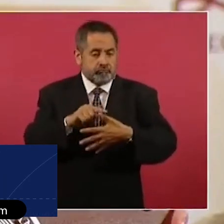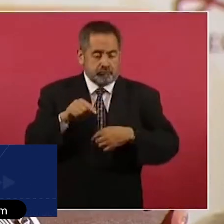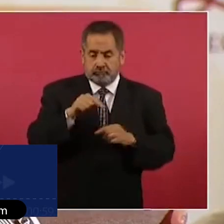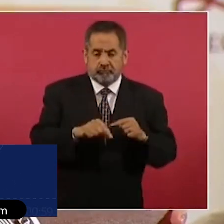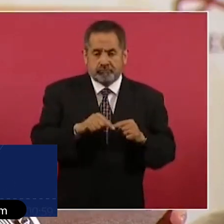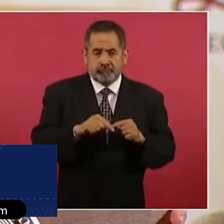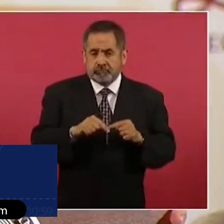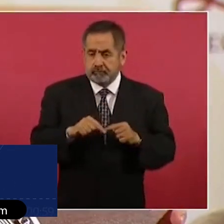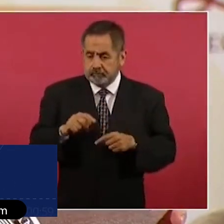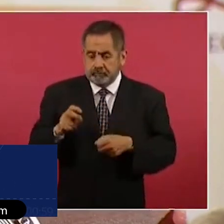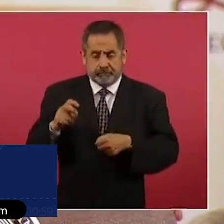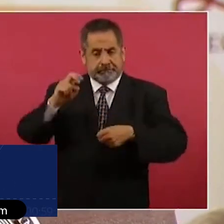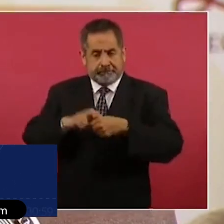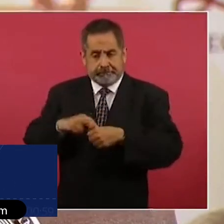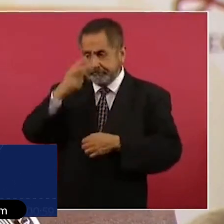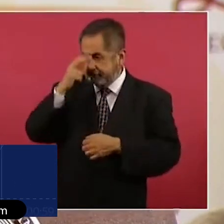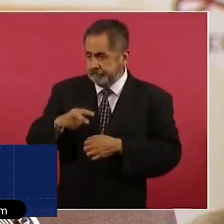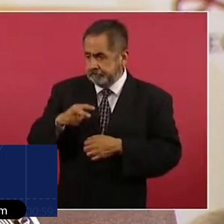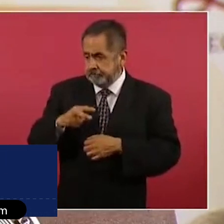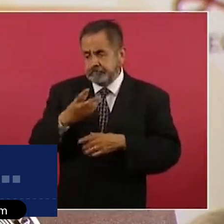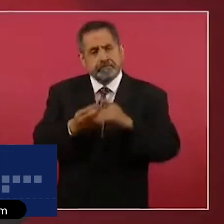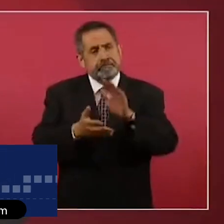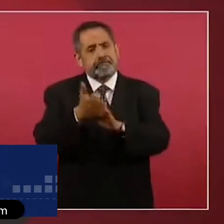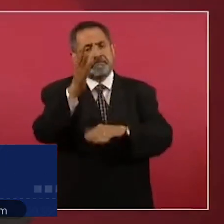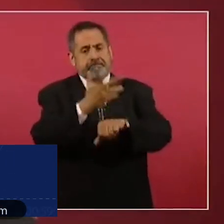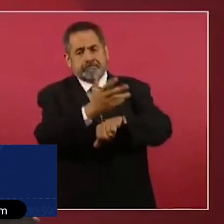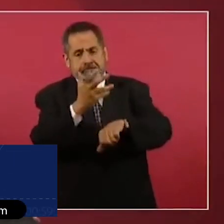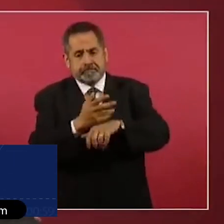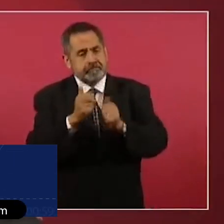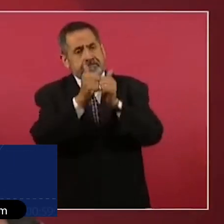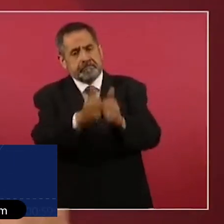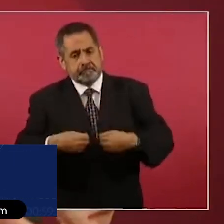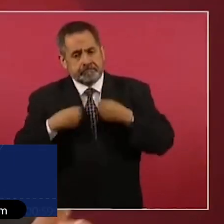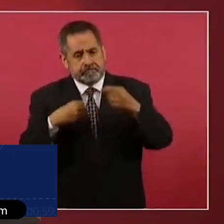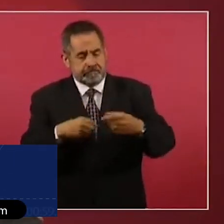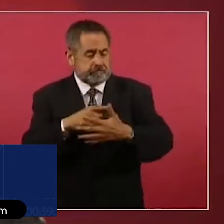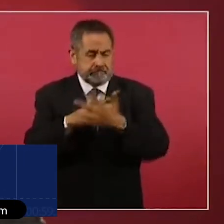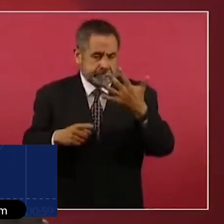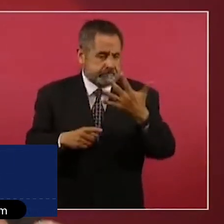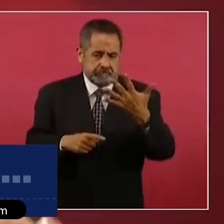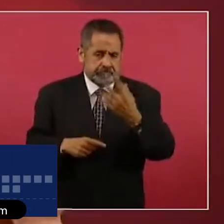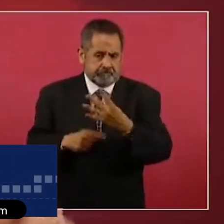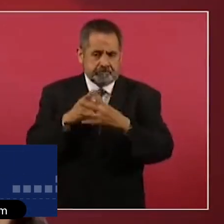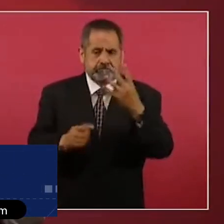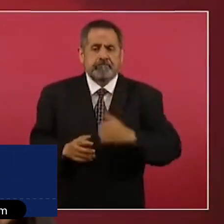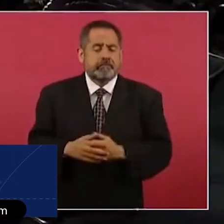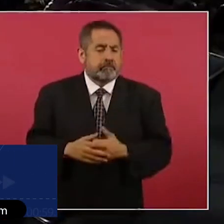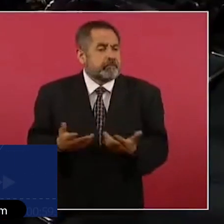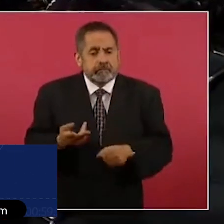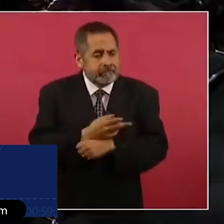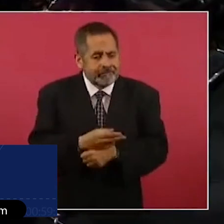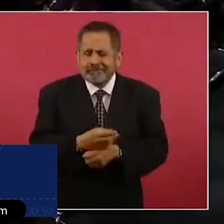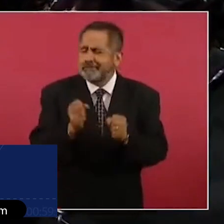horas de que estuvo en atención en México se fue a Estados Unidos donde reside. ¿Qué va a pasar con esto? Lo más probable es que vamos a seguir